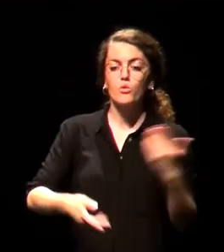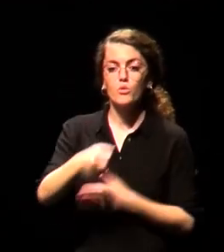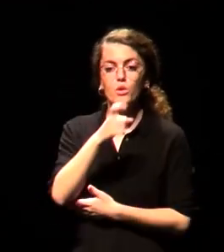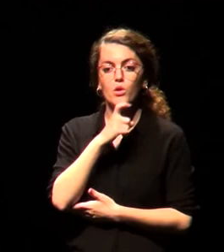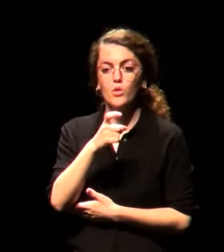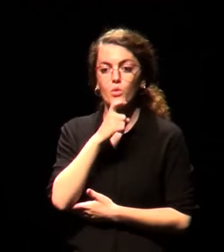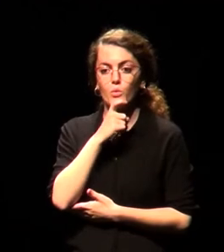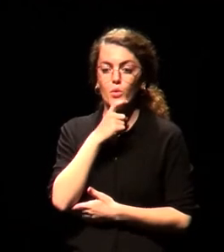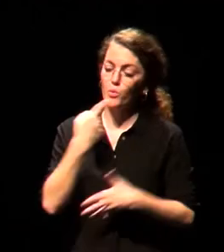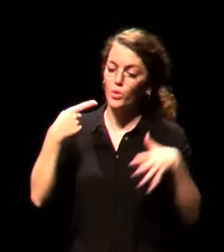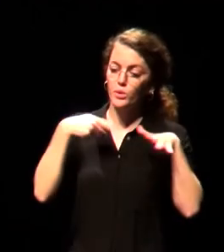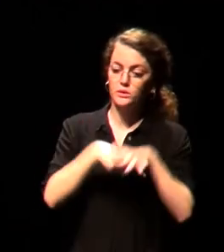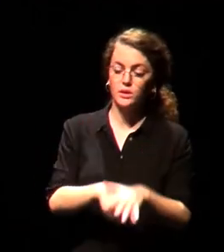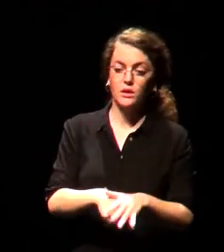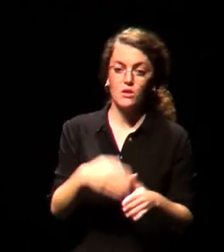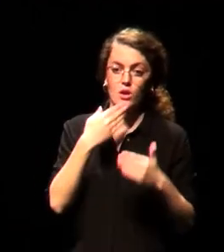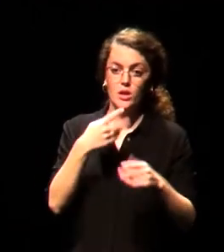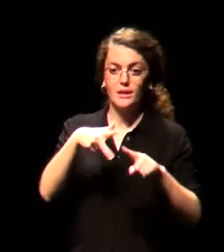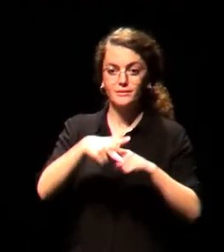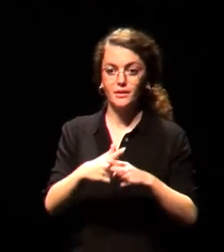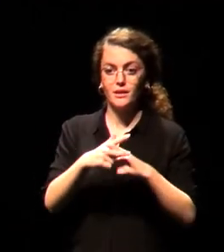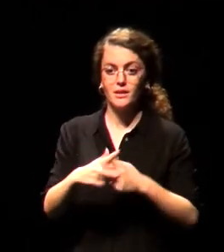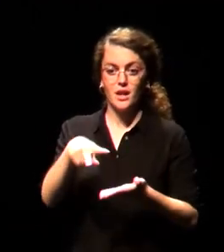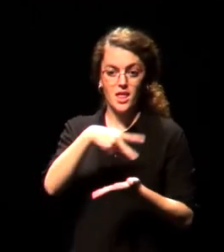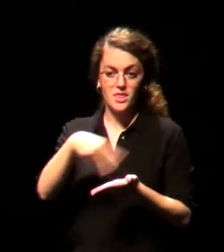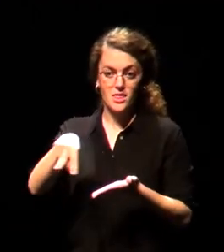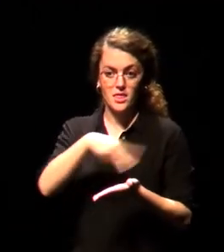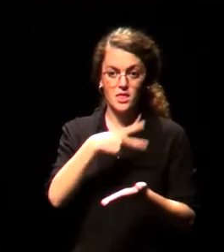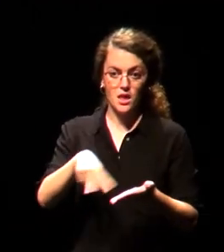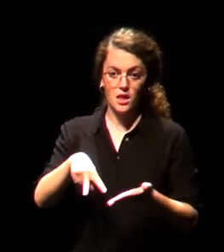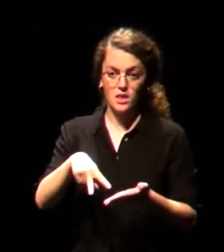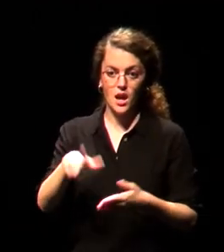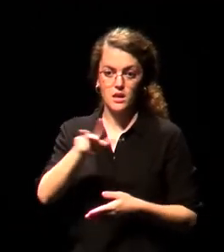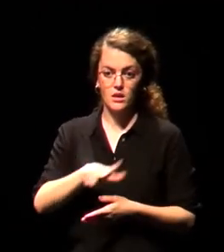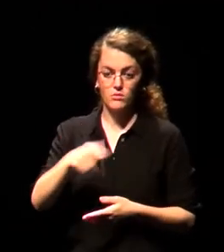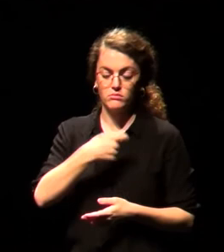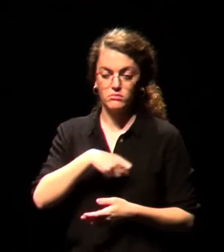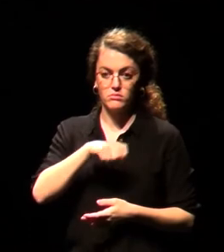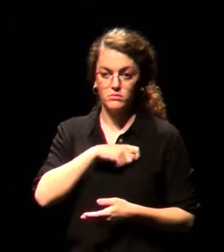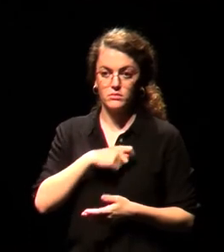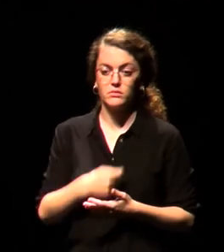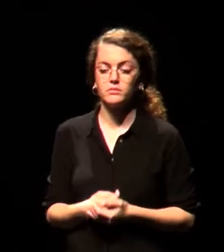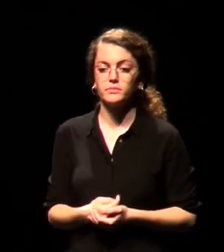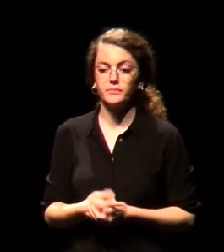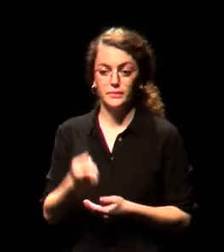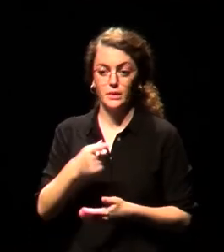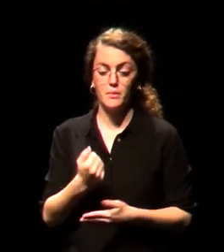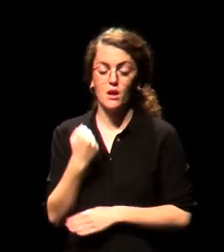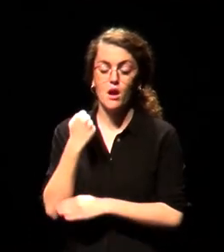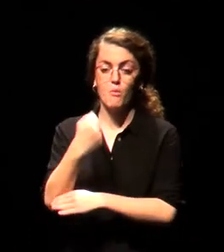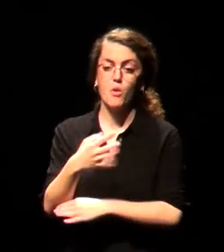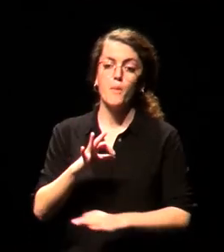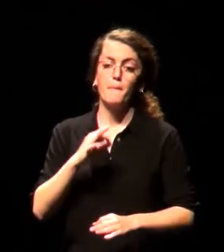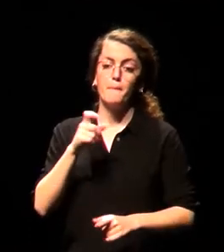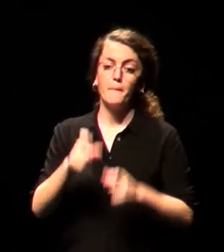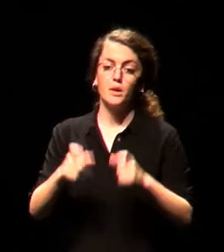que hemos mencionado de la Compañía Nacional de Danza y Ballet Nacional de España, aportando también el apoyo de personas para la producción